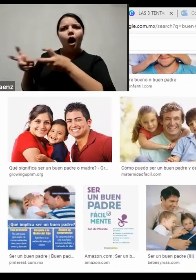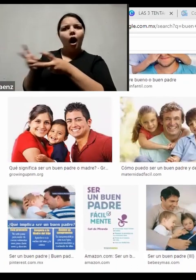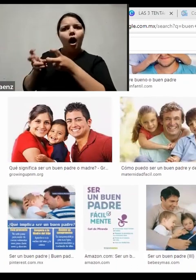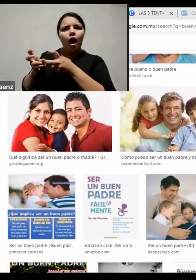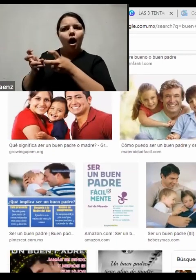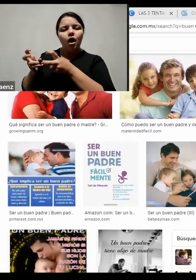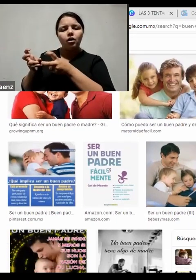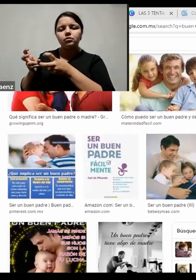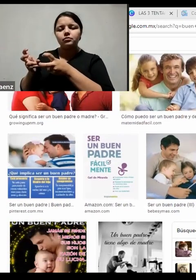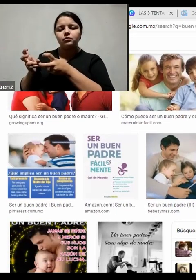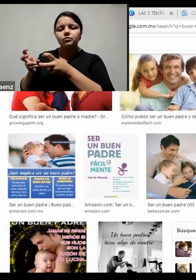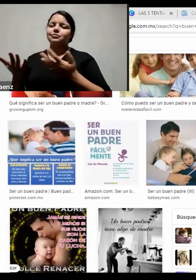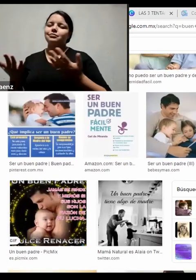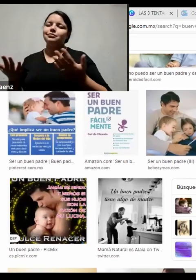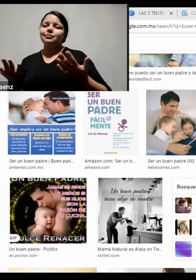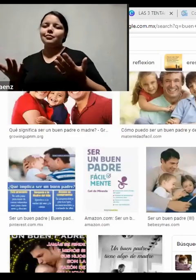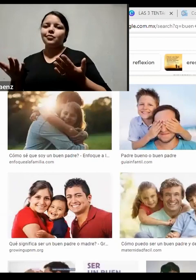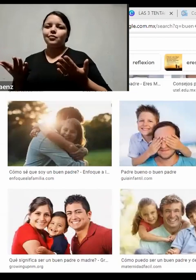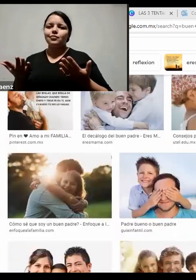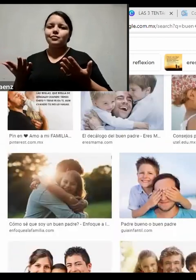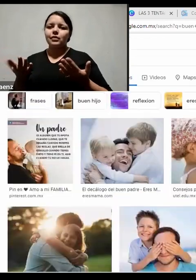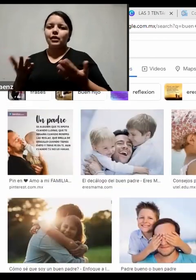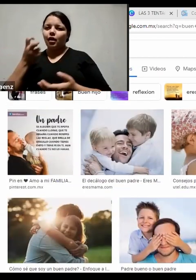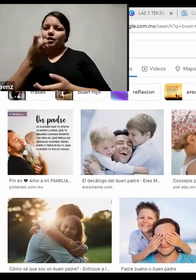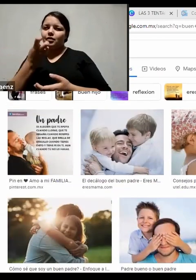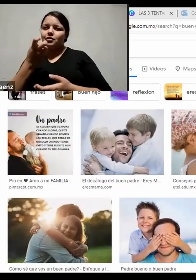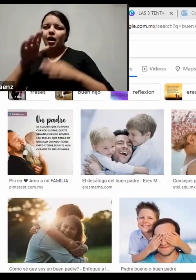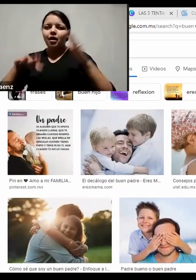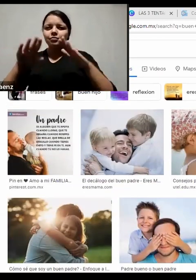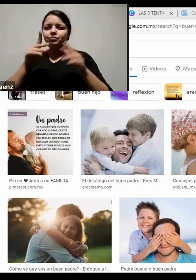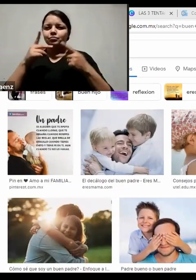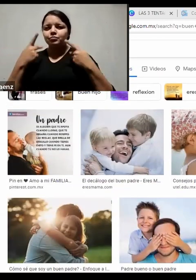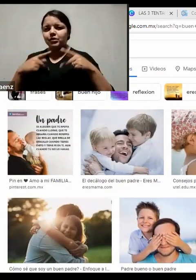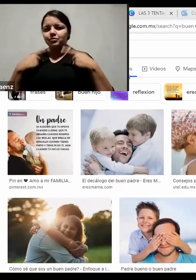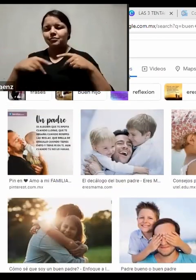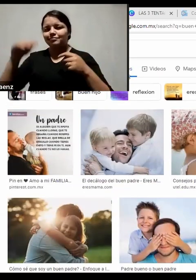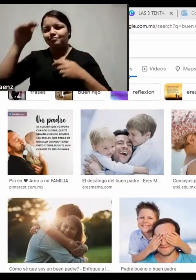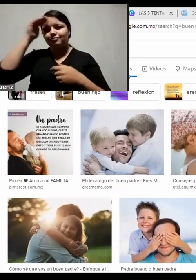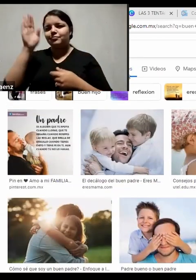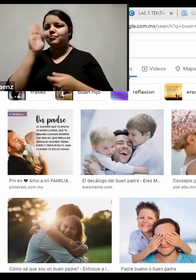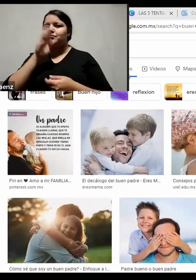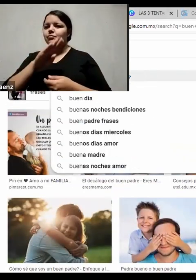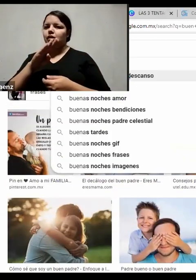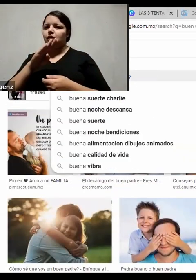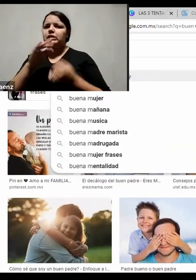Incluso, desde ahí nos van vendiendo cómo es un buen padre, ¿no? Cómo es una buena madre, igual.